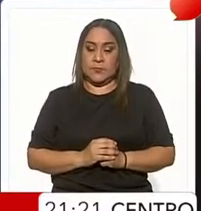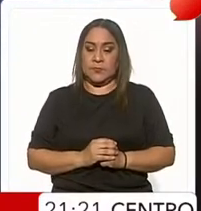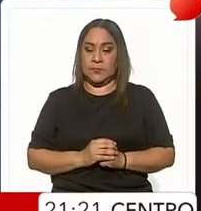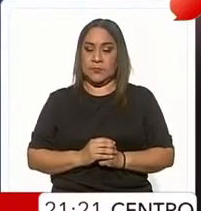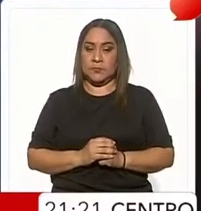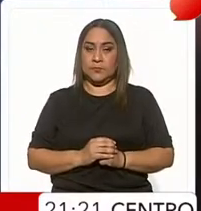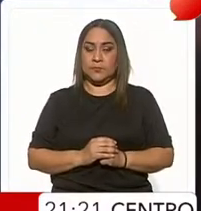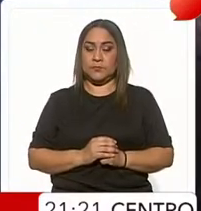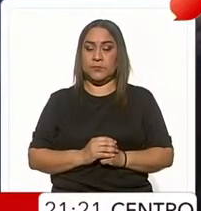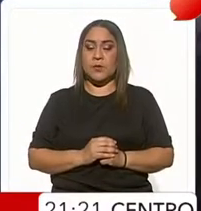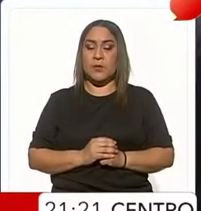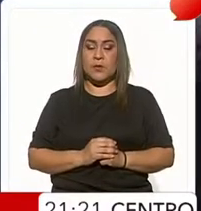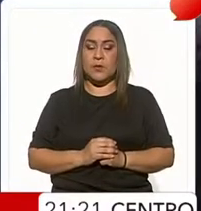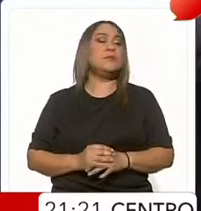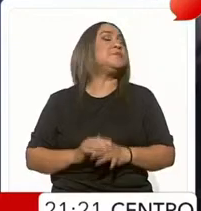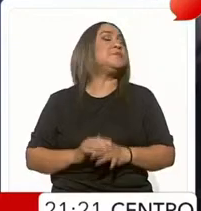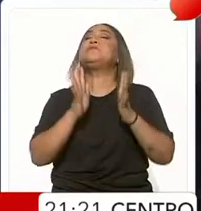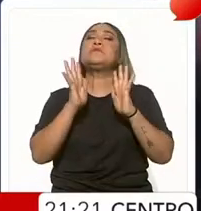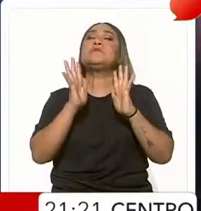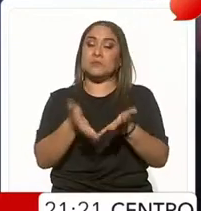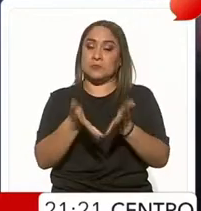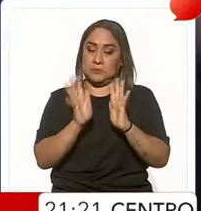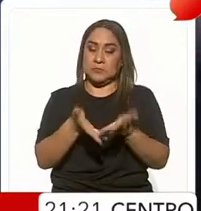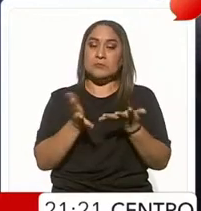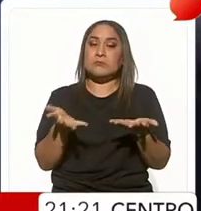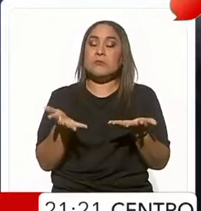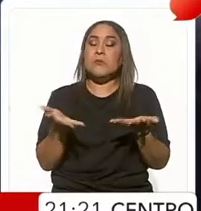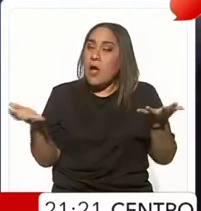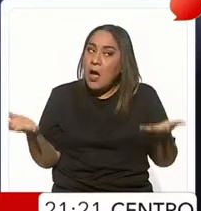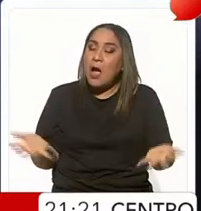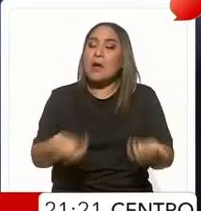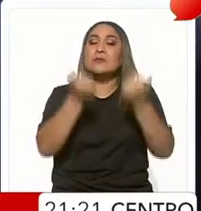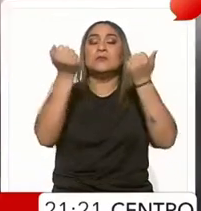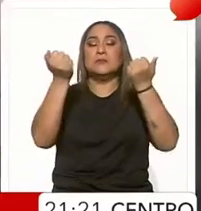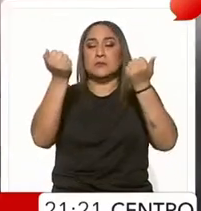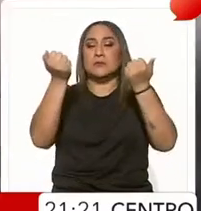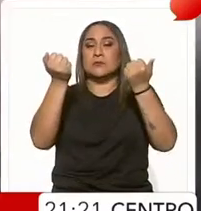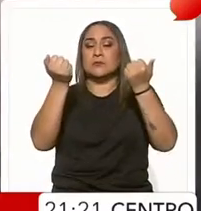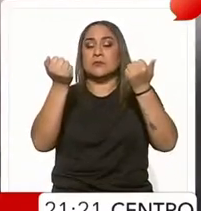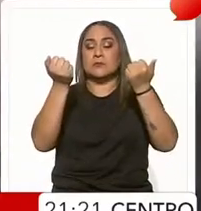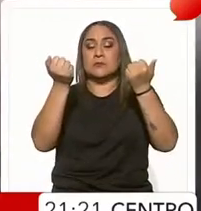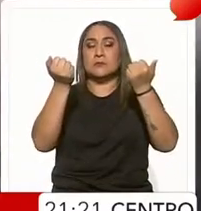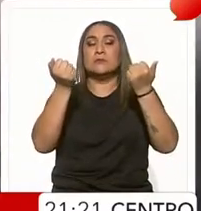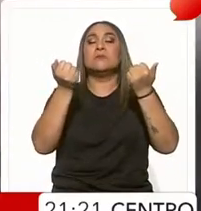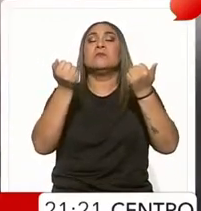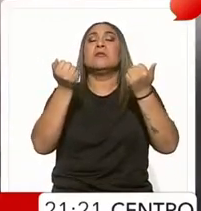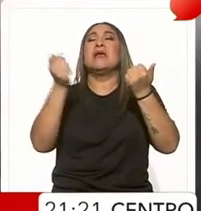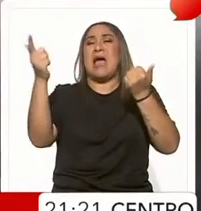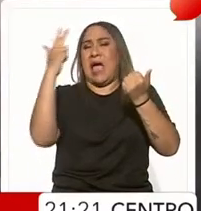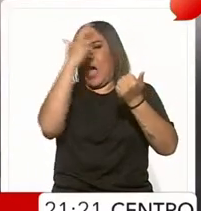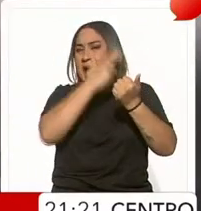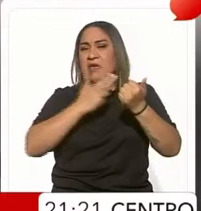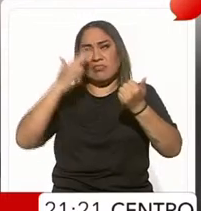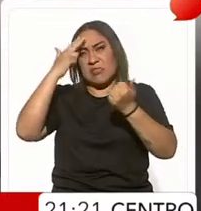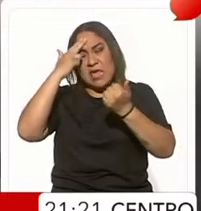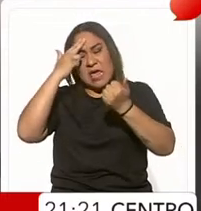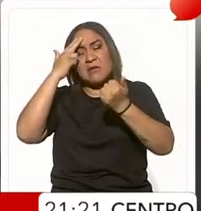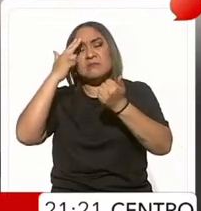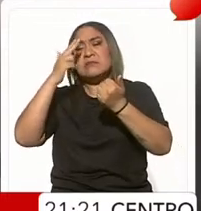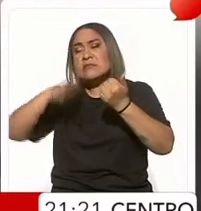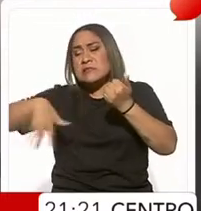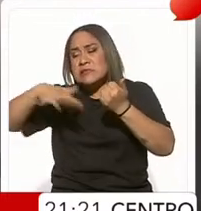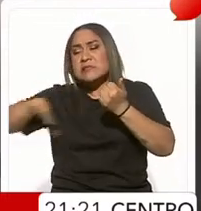Se logró rescatar, sacar de Haití a 34